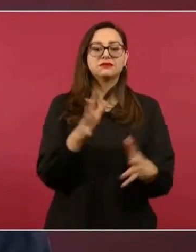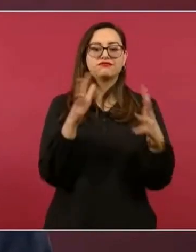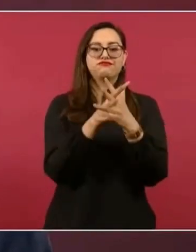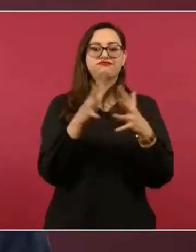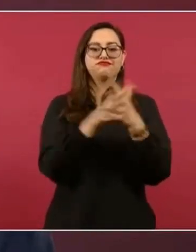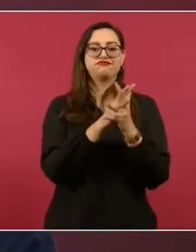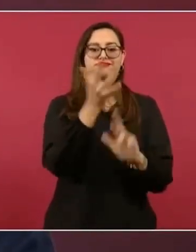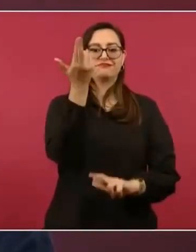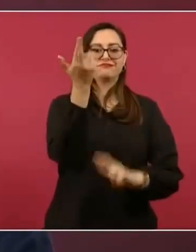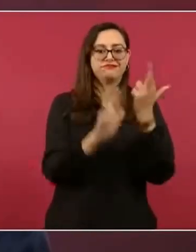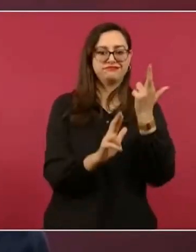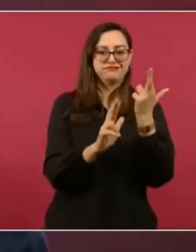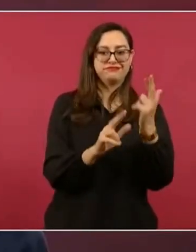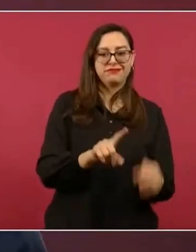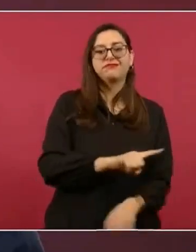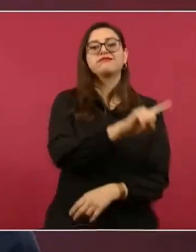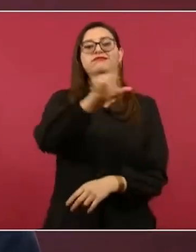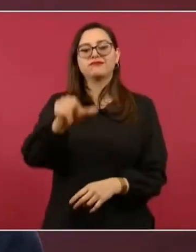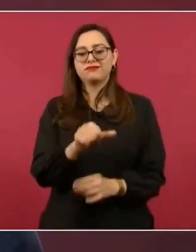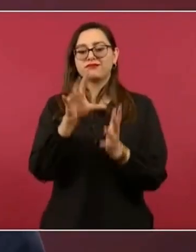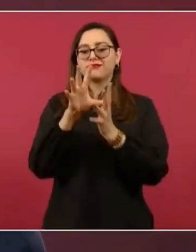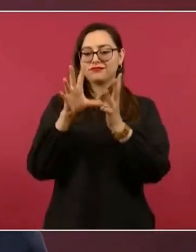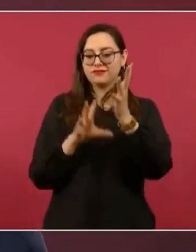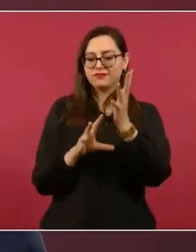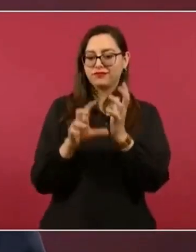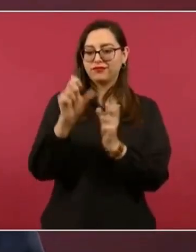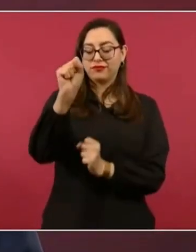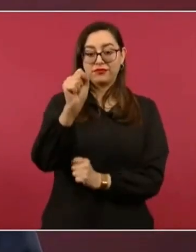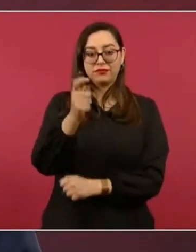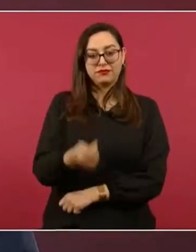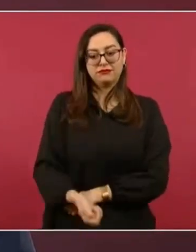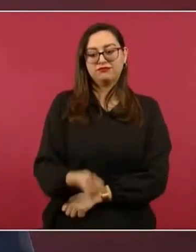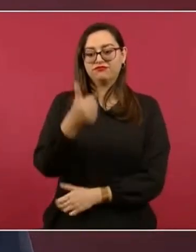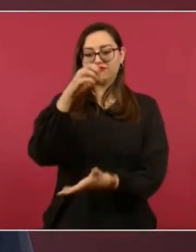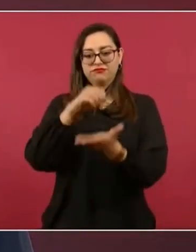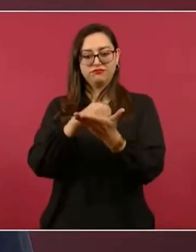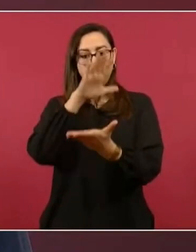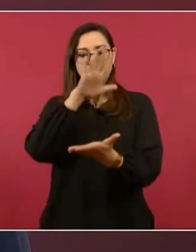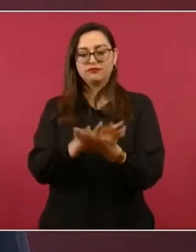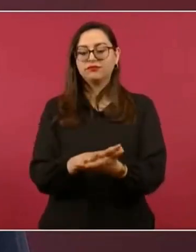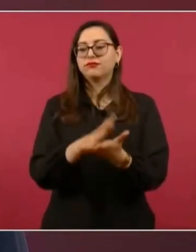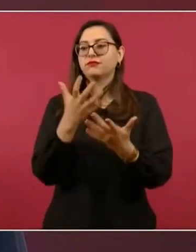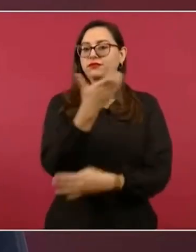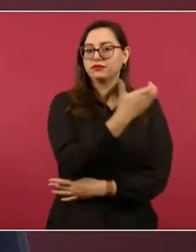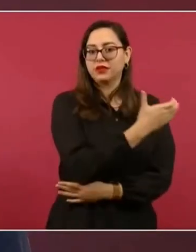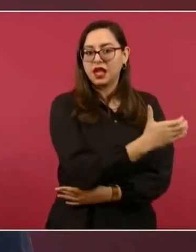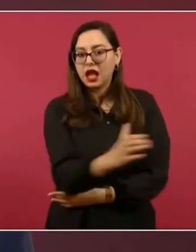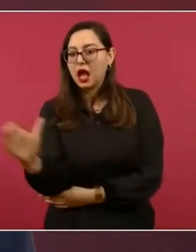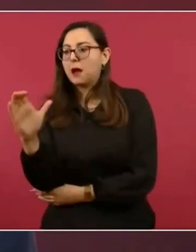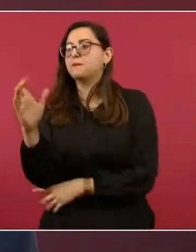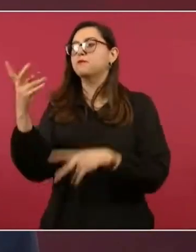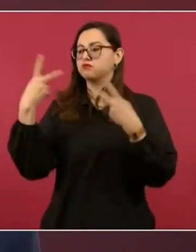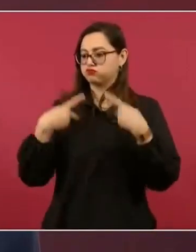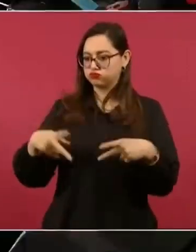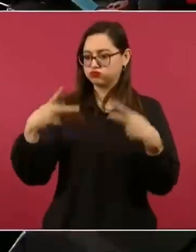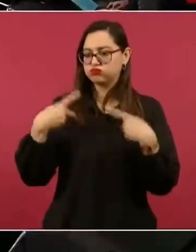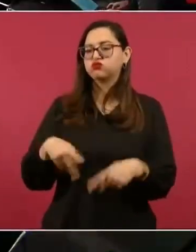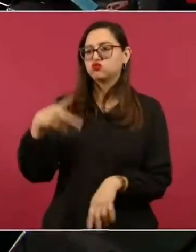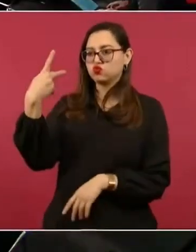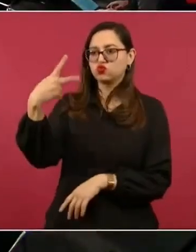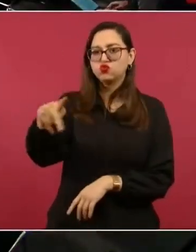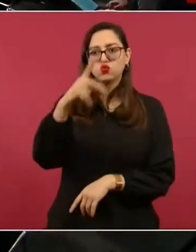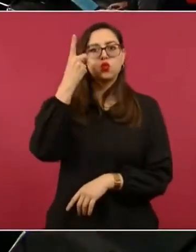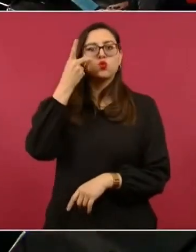garantiza el derecho de los campesinos a la tierra, el derecho de los obreros a un salario justo,